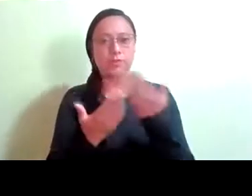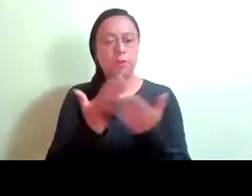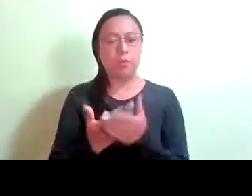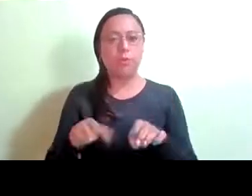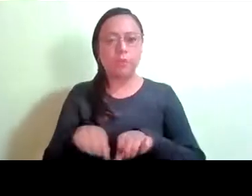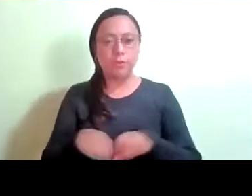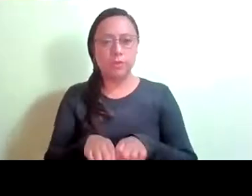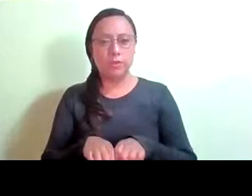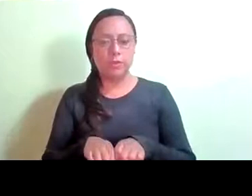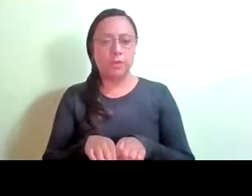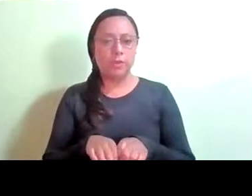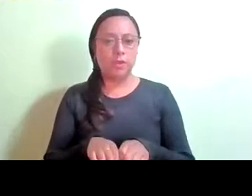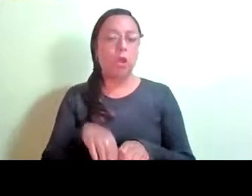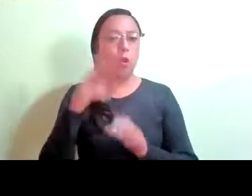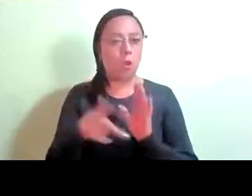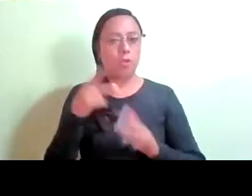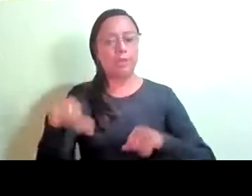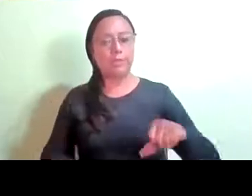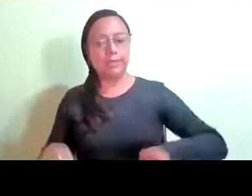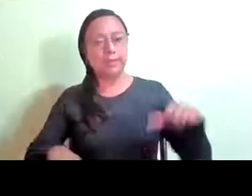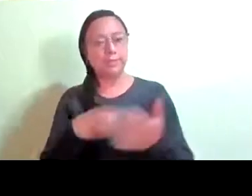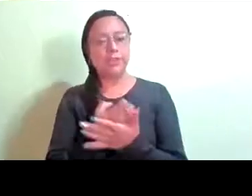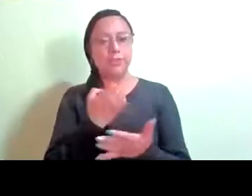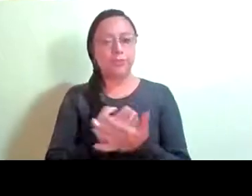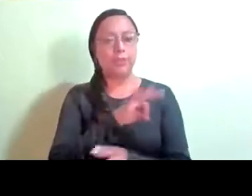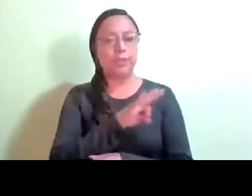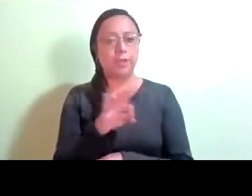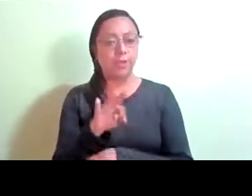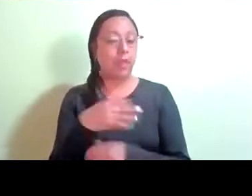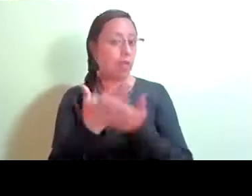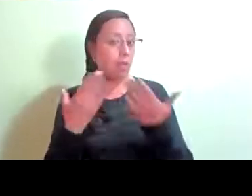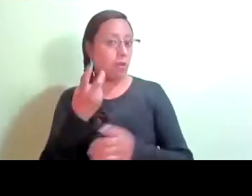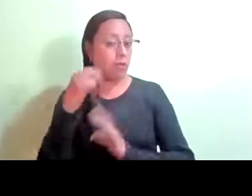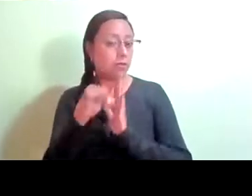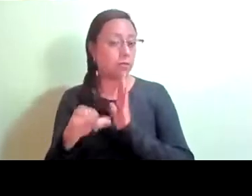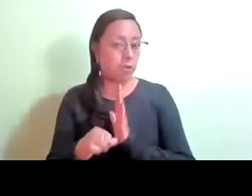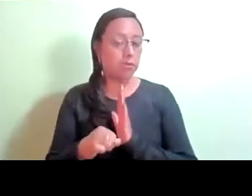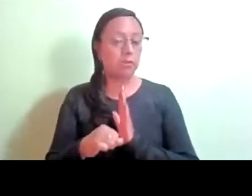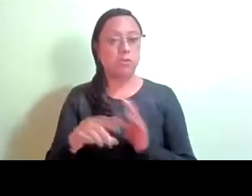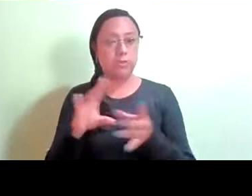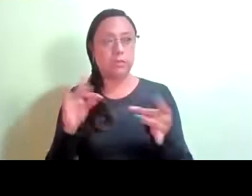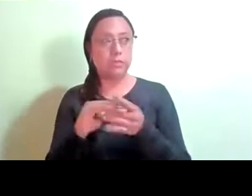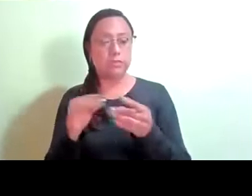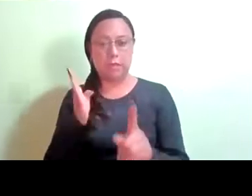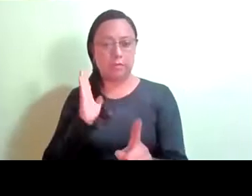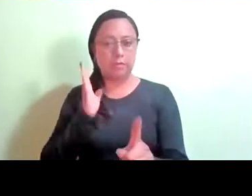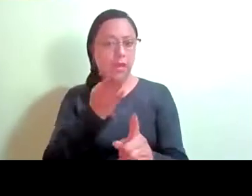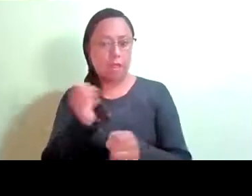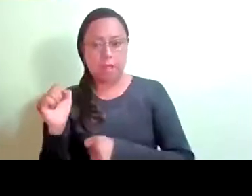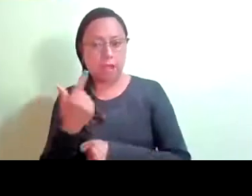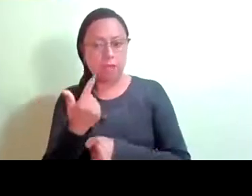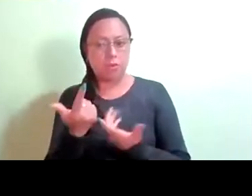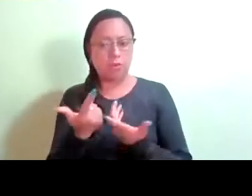tema de la reactivación económica, y esos artículos no citan expresamente situación alguna sobre